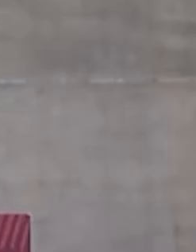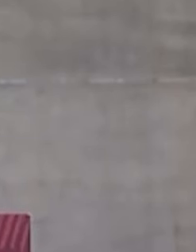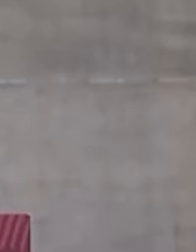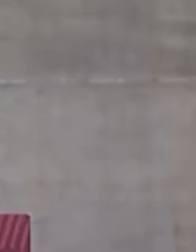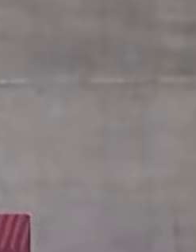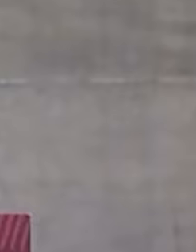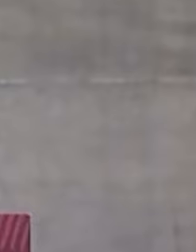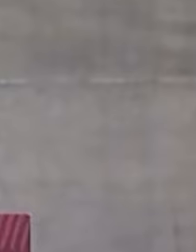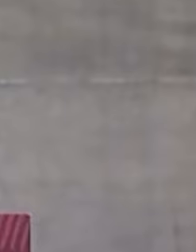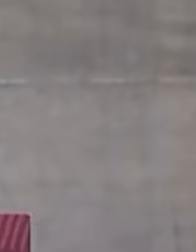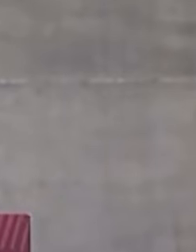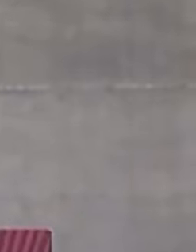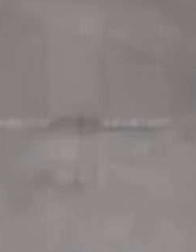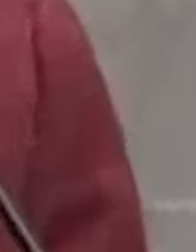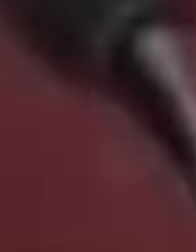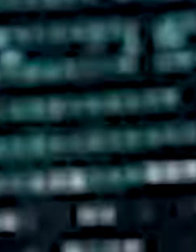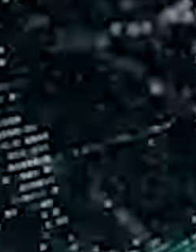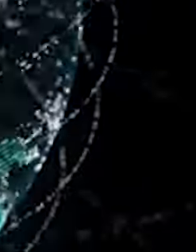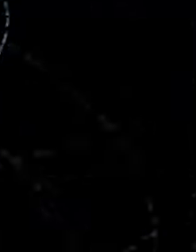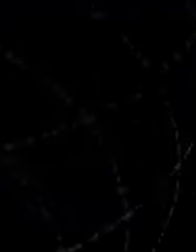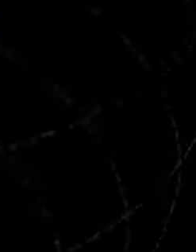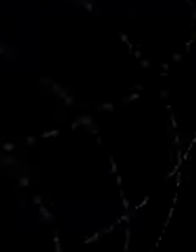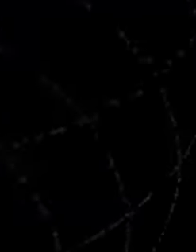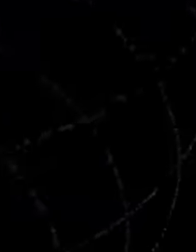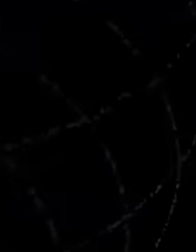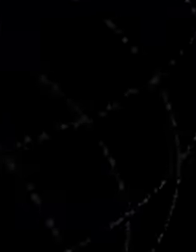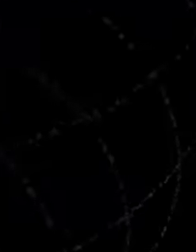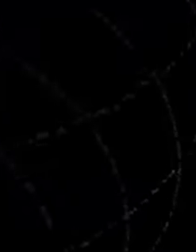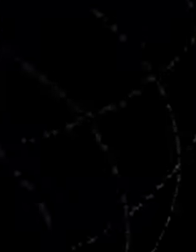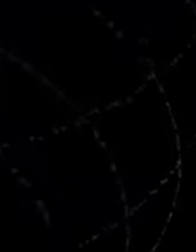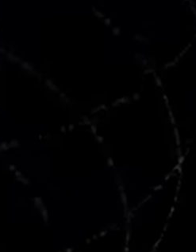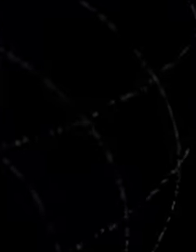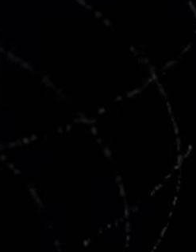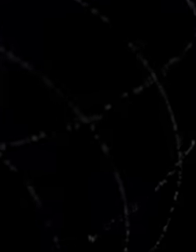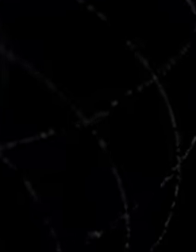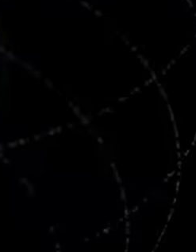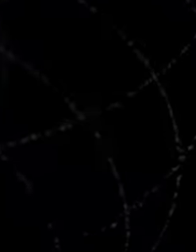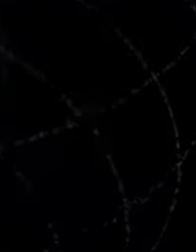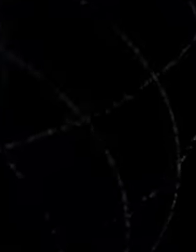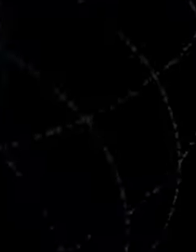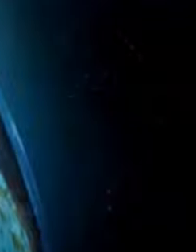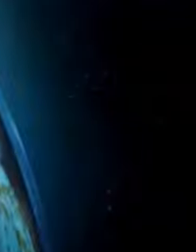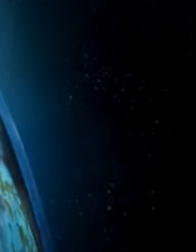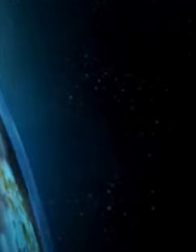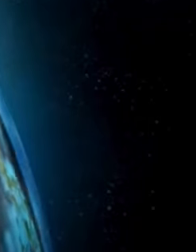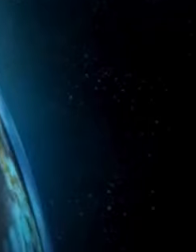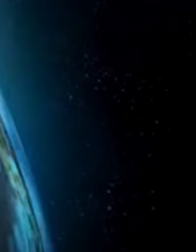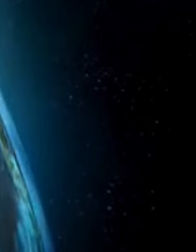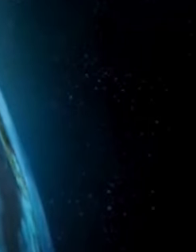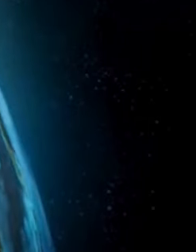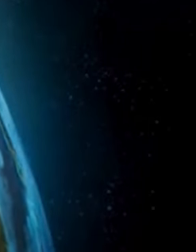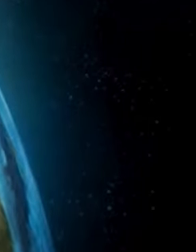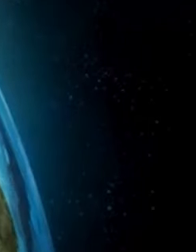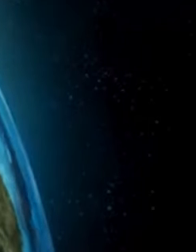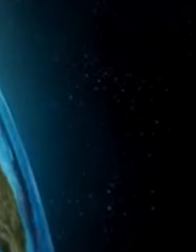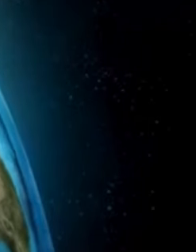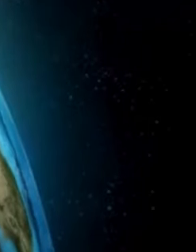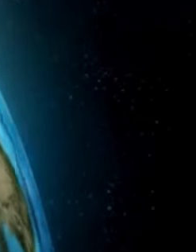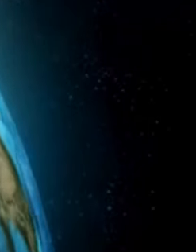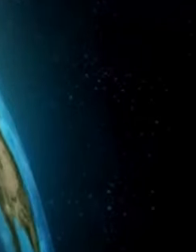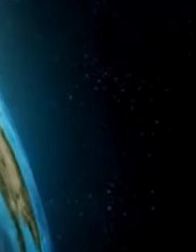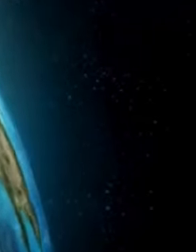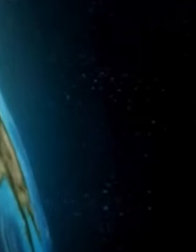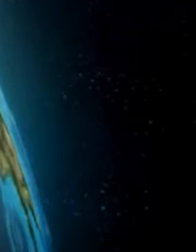La próxima semana, Claudia Sheinbaum llevará al G20 su lucha por un mundo más justo, más verde y más